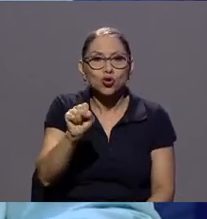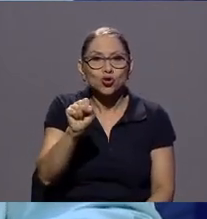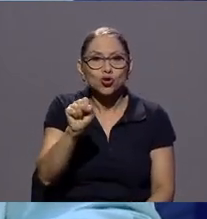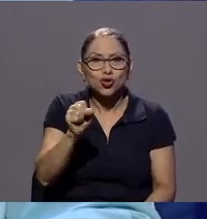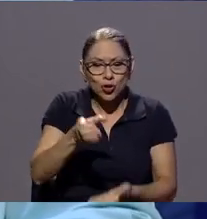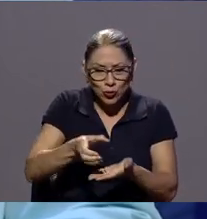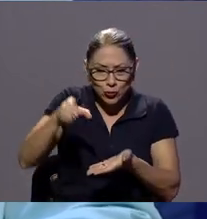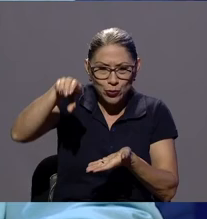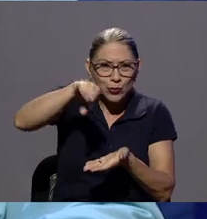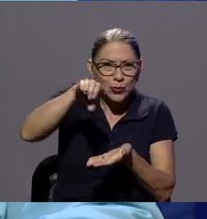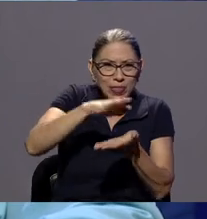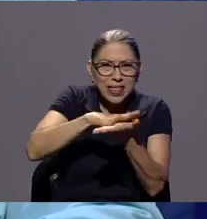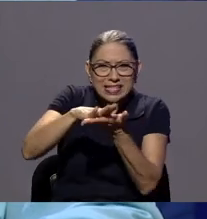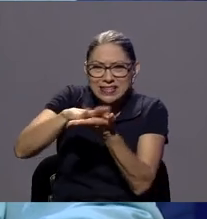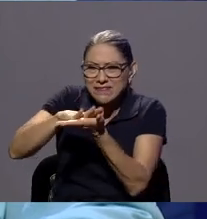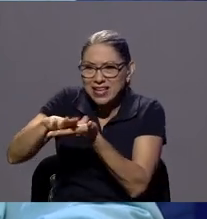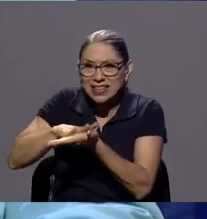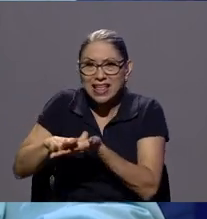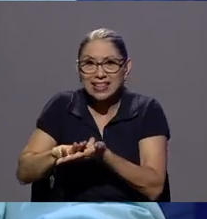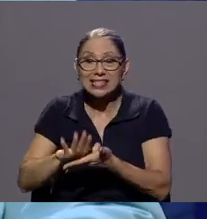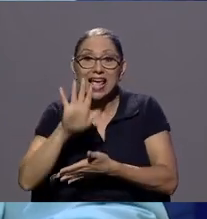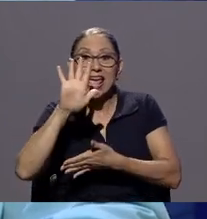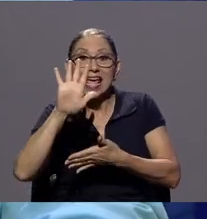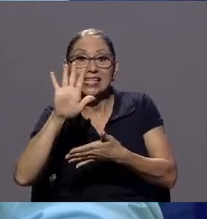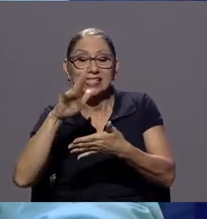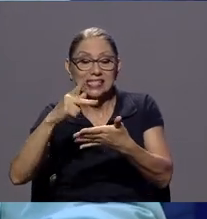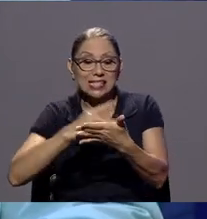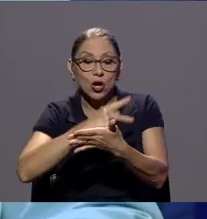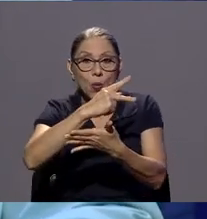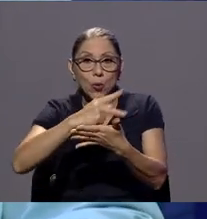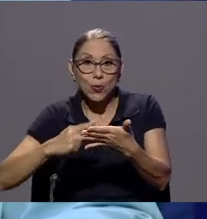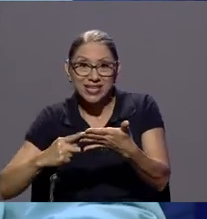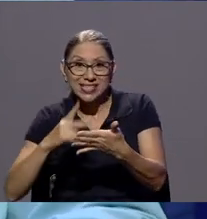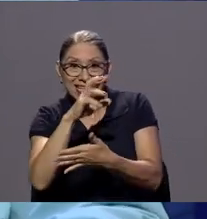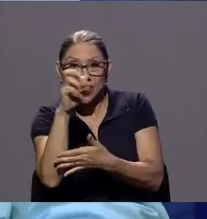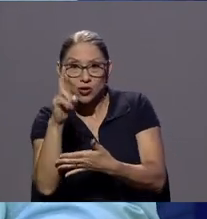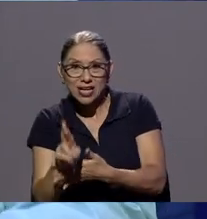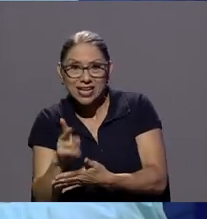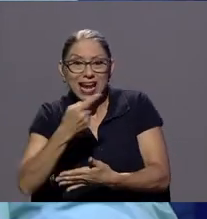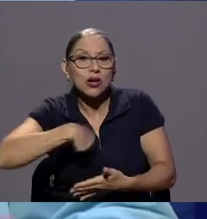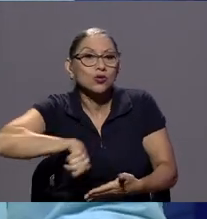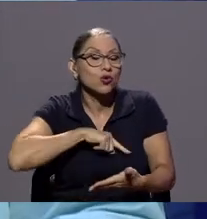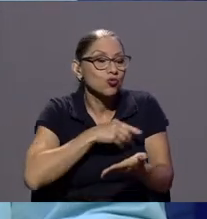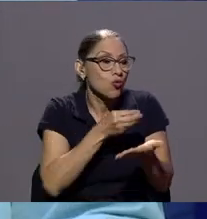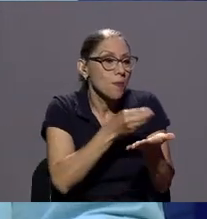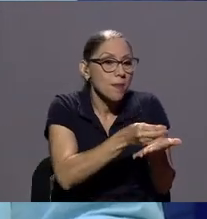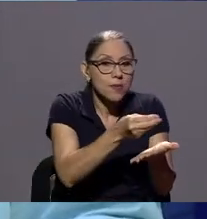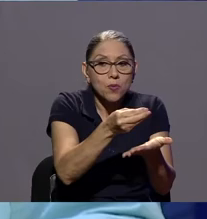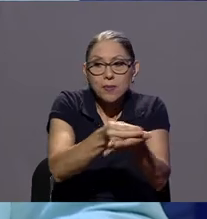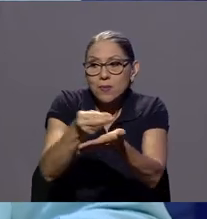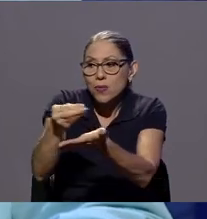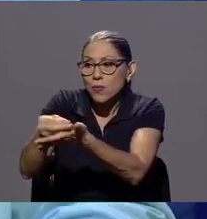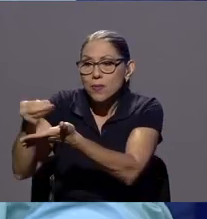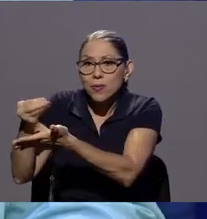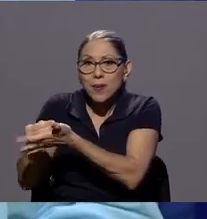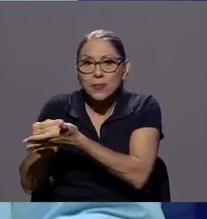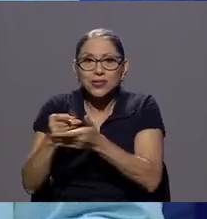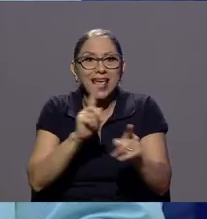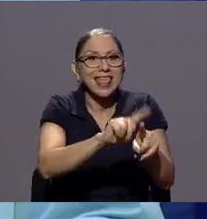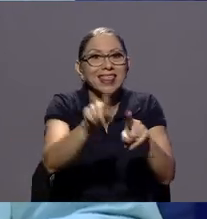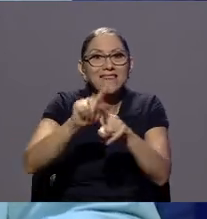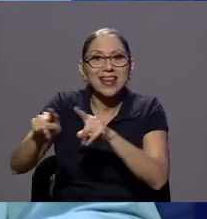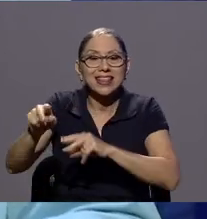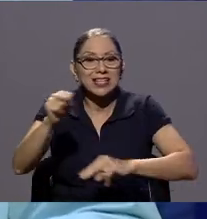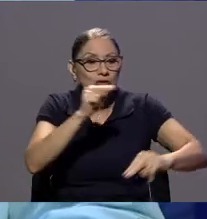de Costa Rica varias decenas de muestras en diferentes comercios grandes y